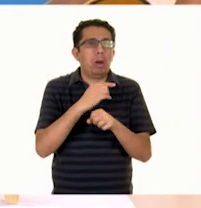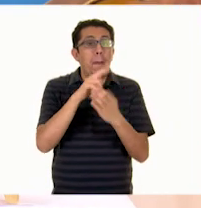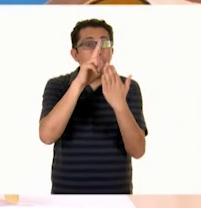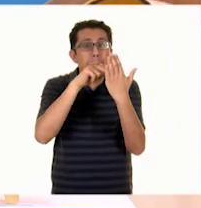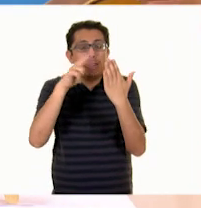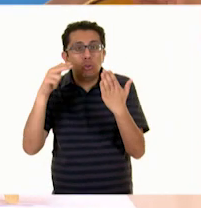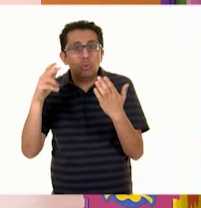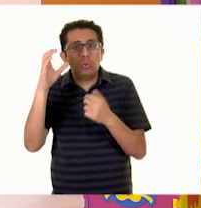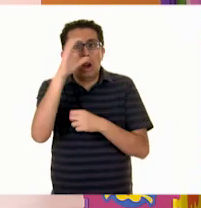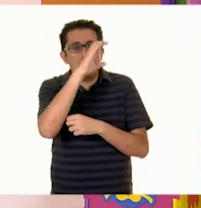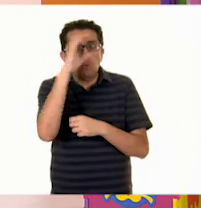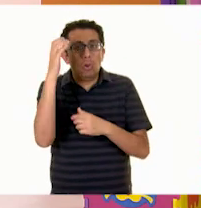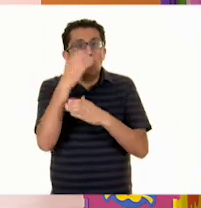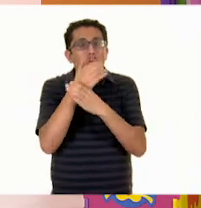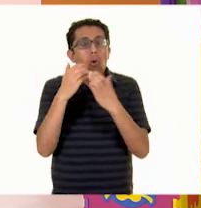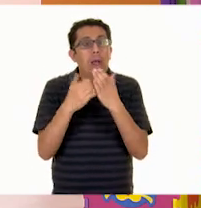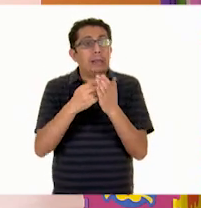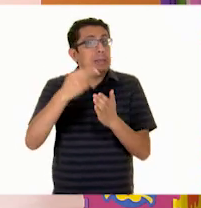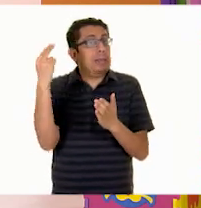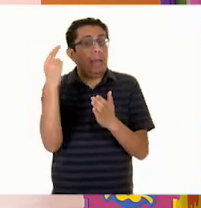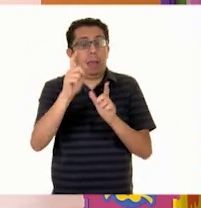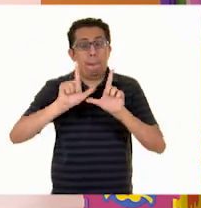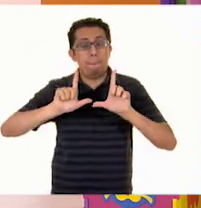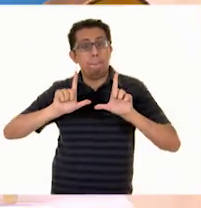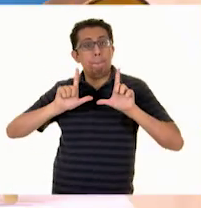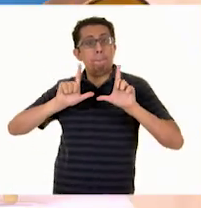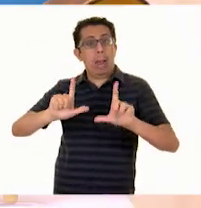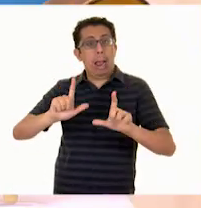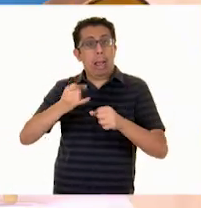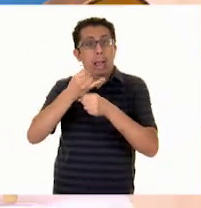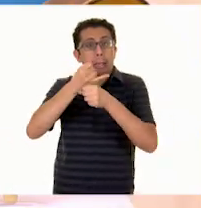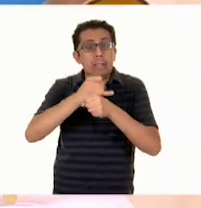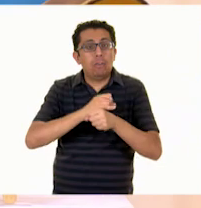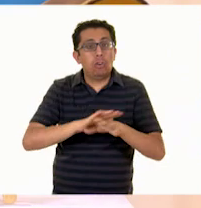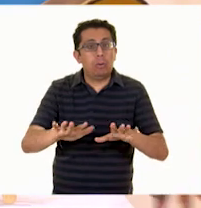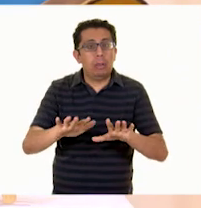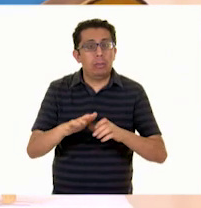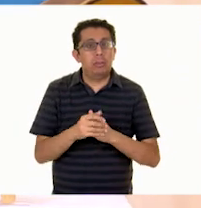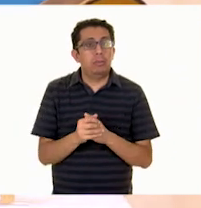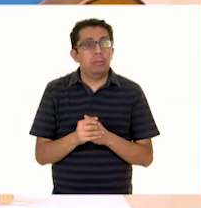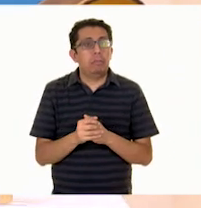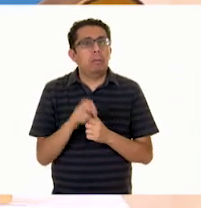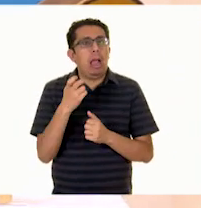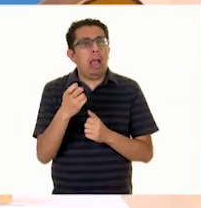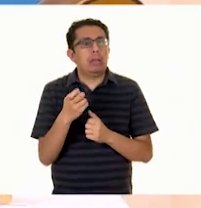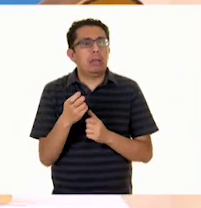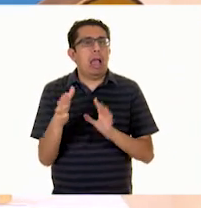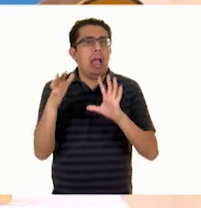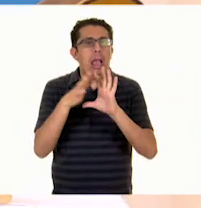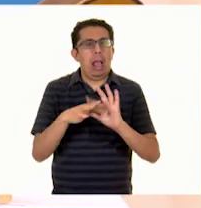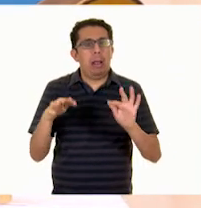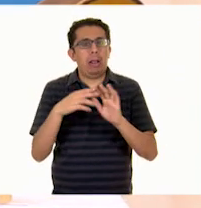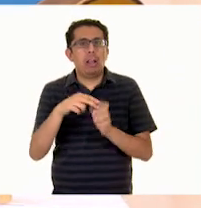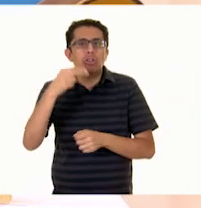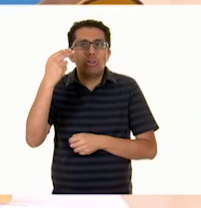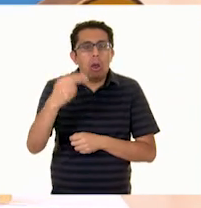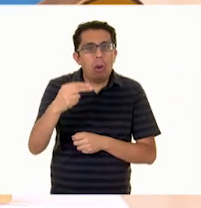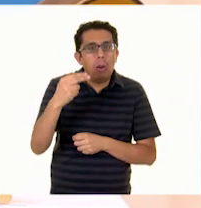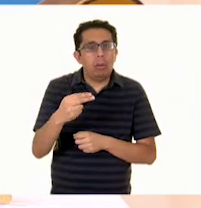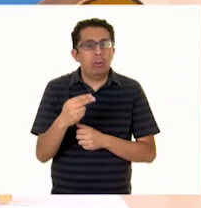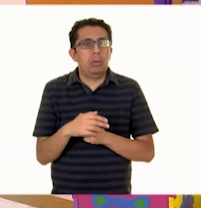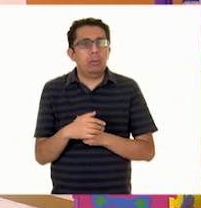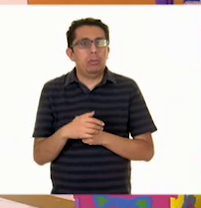las fotografías que pongamos, tienen que tener esta cédula de identificación, que digan tal vez el nombre,